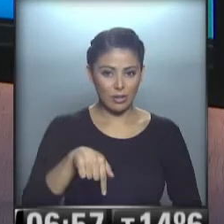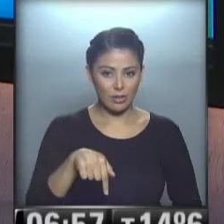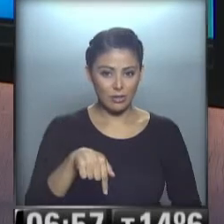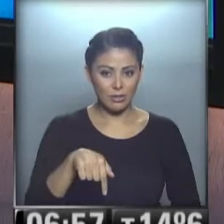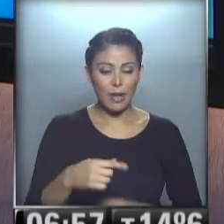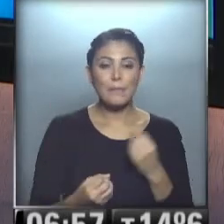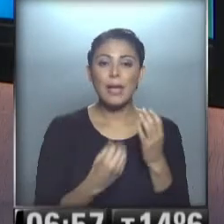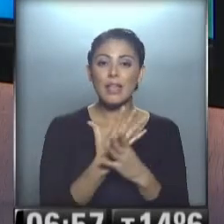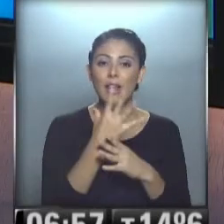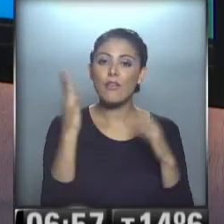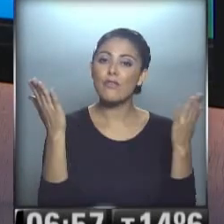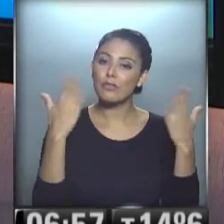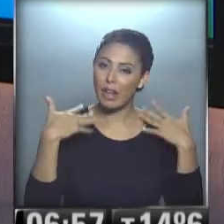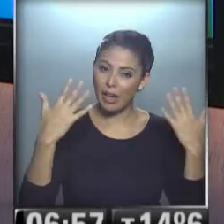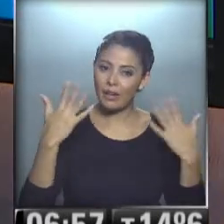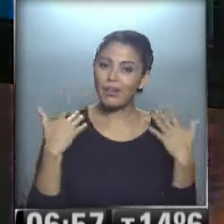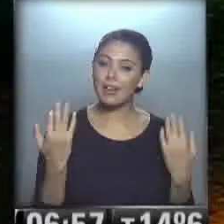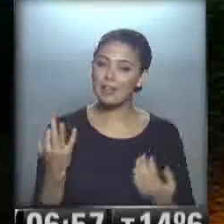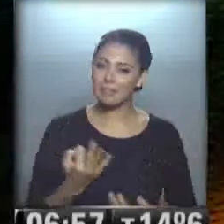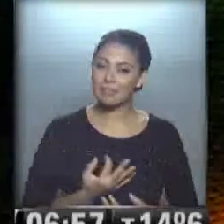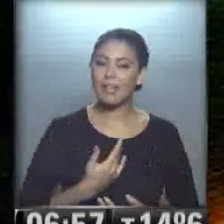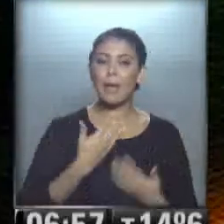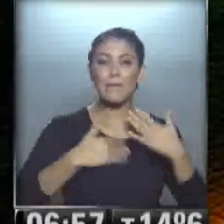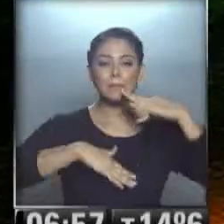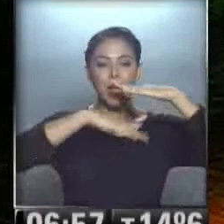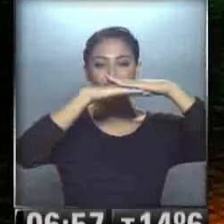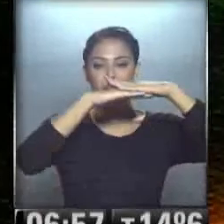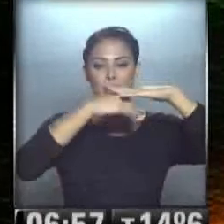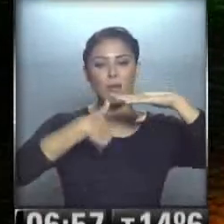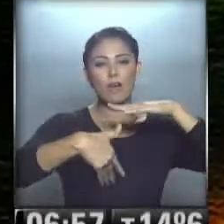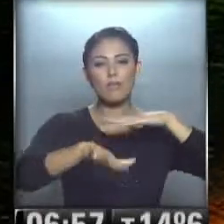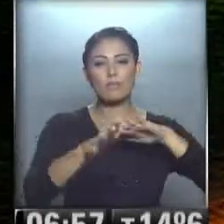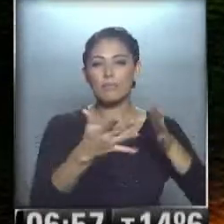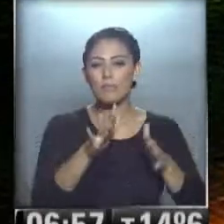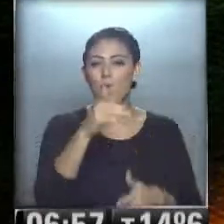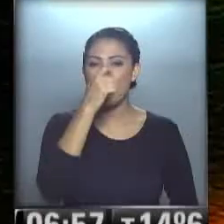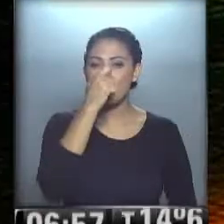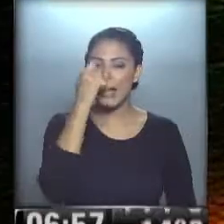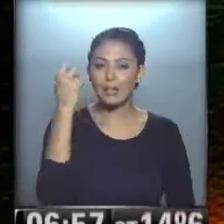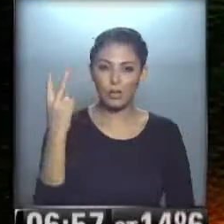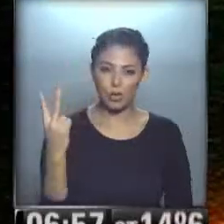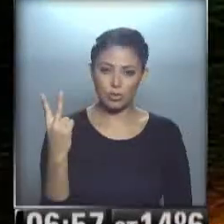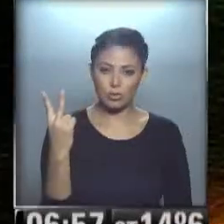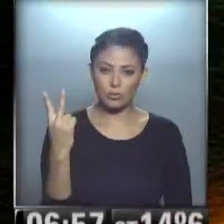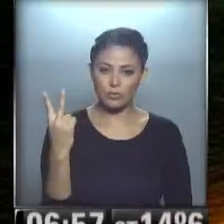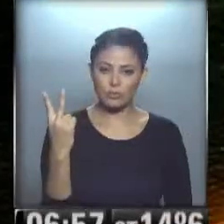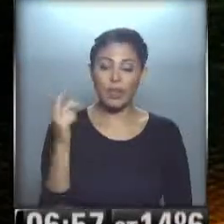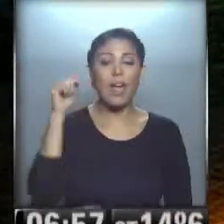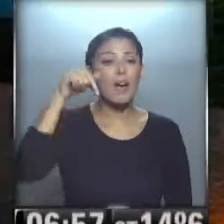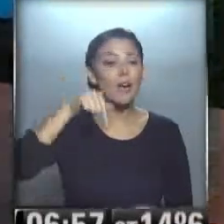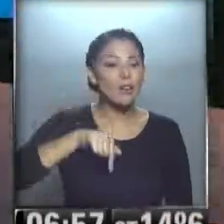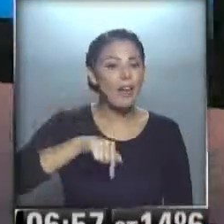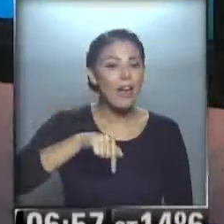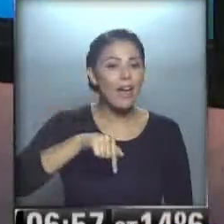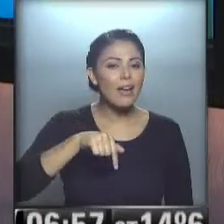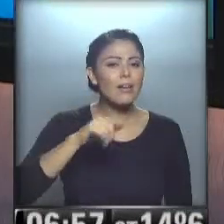...la mañana es fresca, muy fresca... ...la máxima estimada... ...del orden de los 22 grados... ...y ahora,